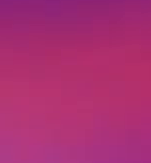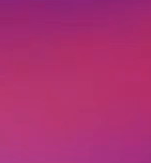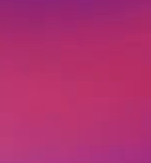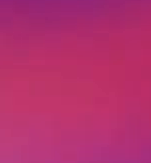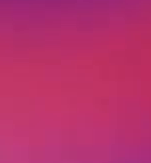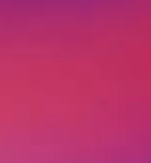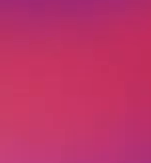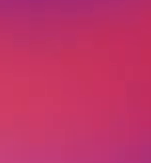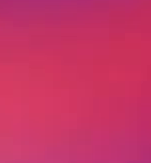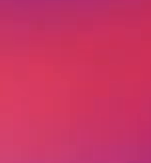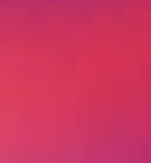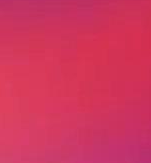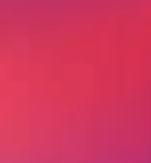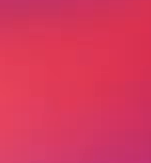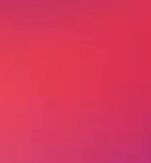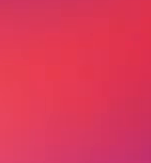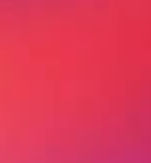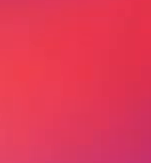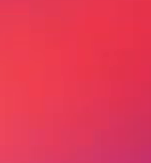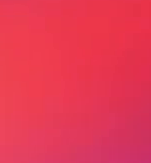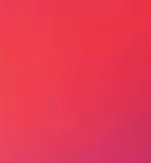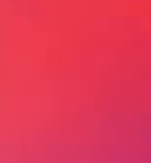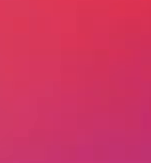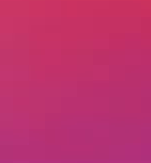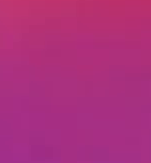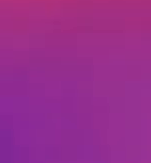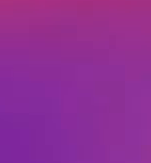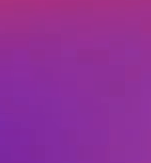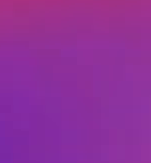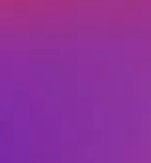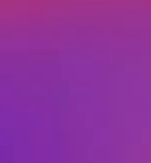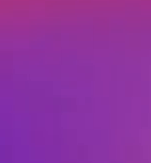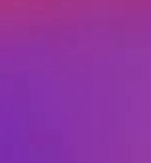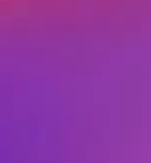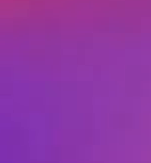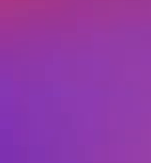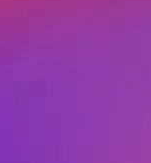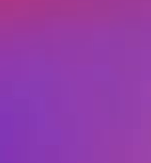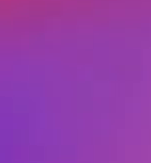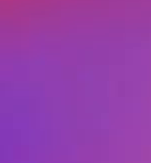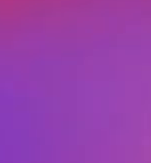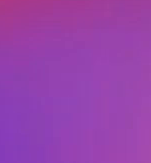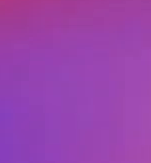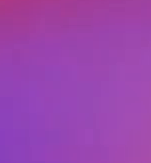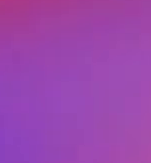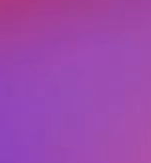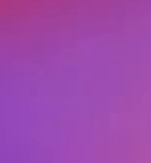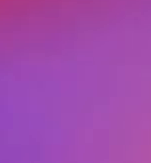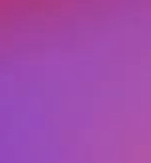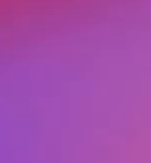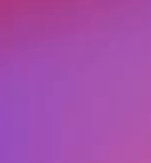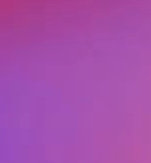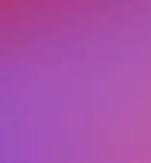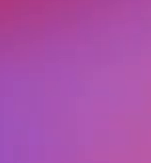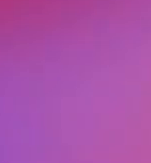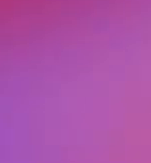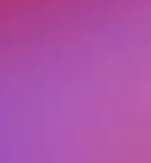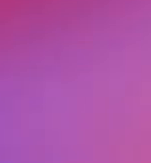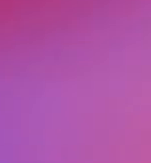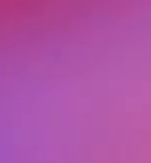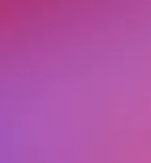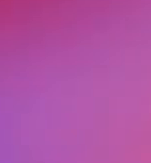.gov.mx. Y recuerda que también cuentas con el sitio aprendeencasa.cep.gov